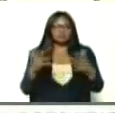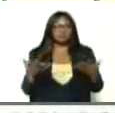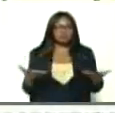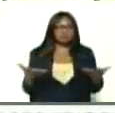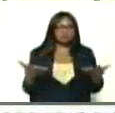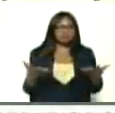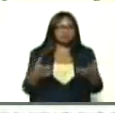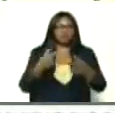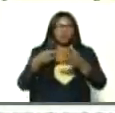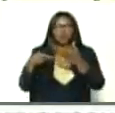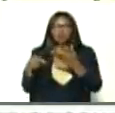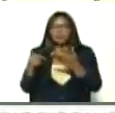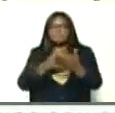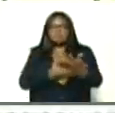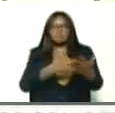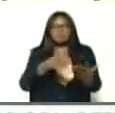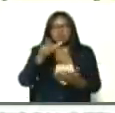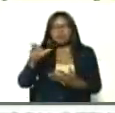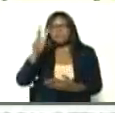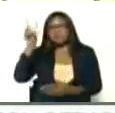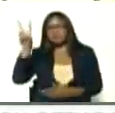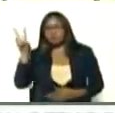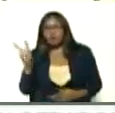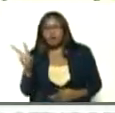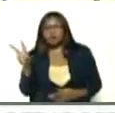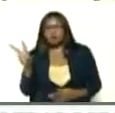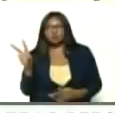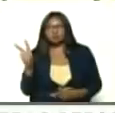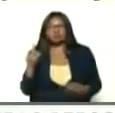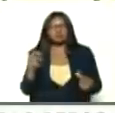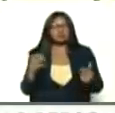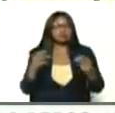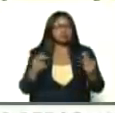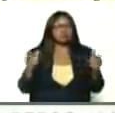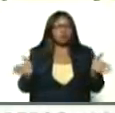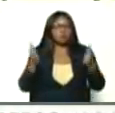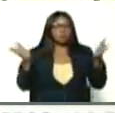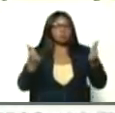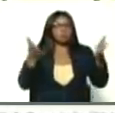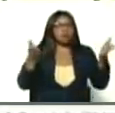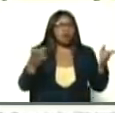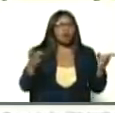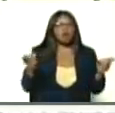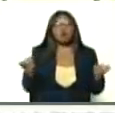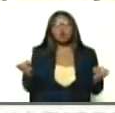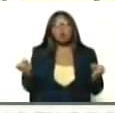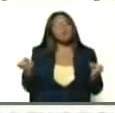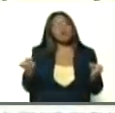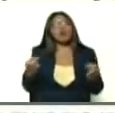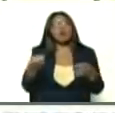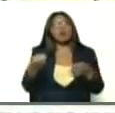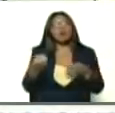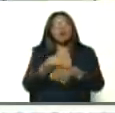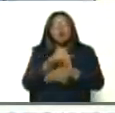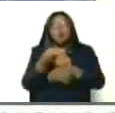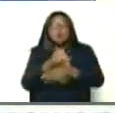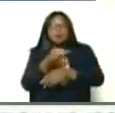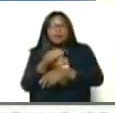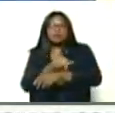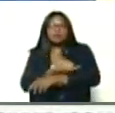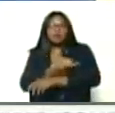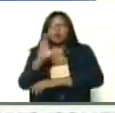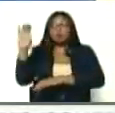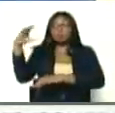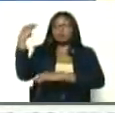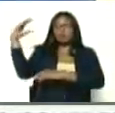otros miles de venezolanos, auspiciados por el gobierno de Colombia, y los paramilitares y las mafias,